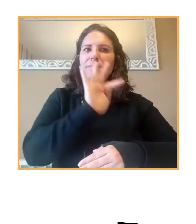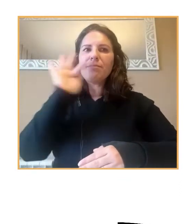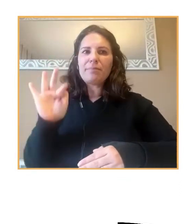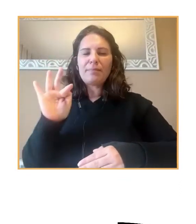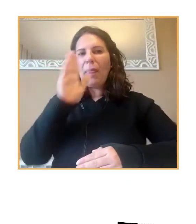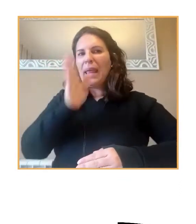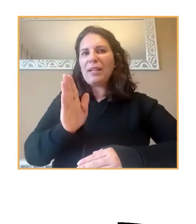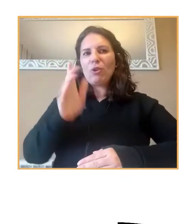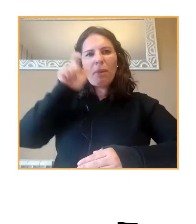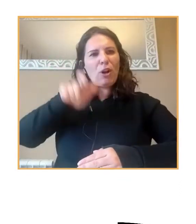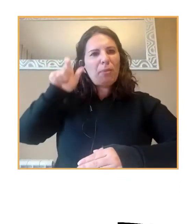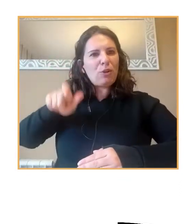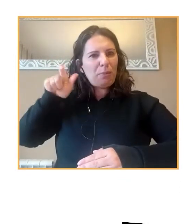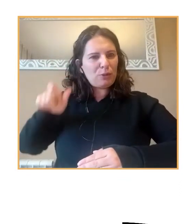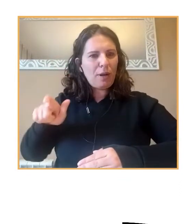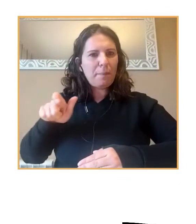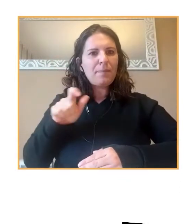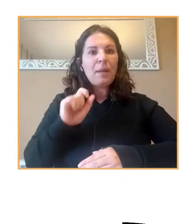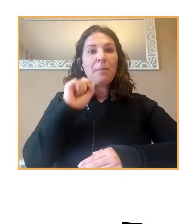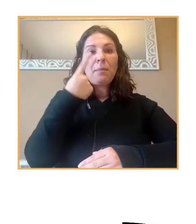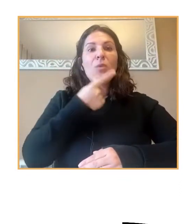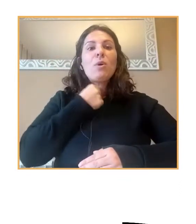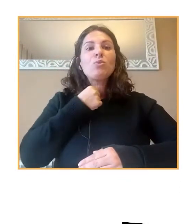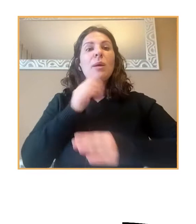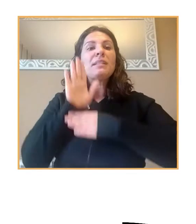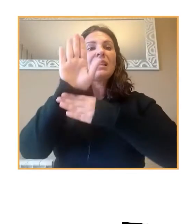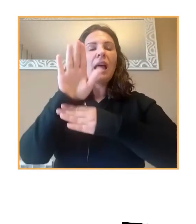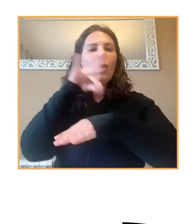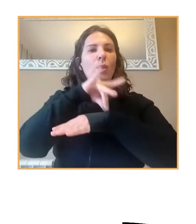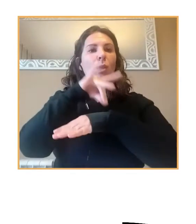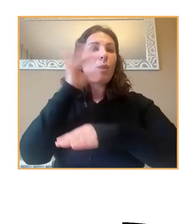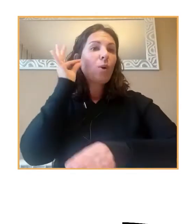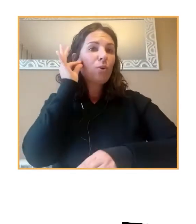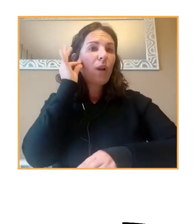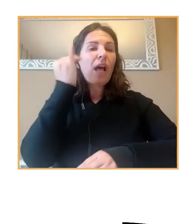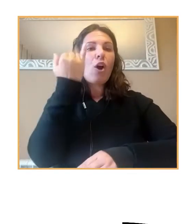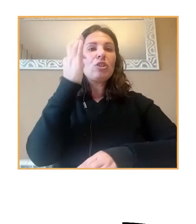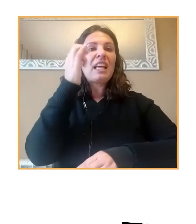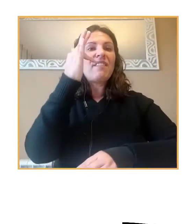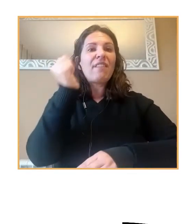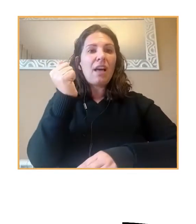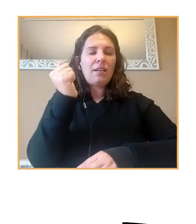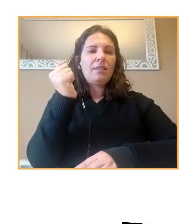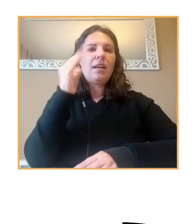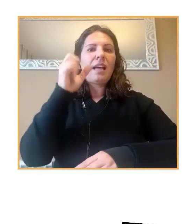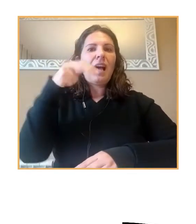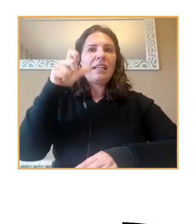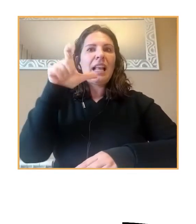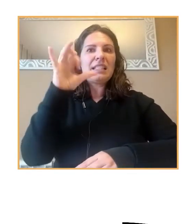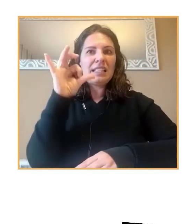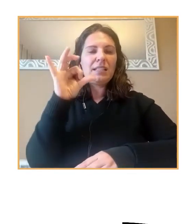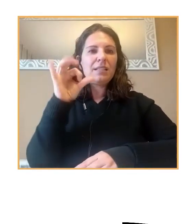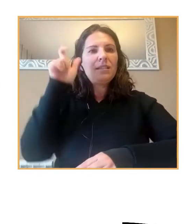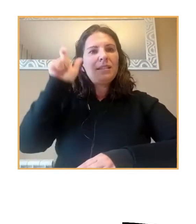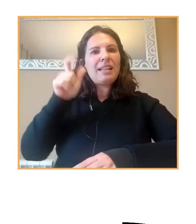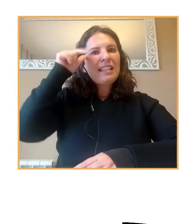directamente. En primer lugar, me gustaría presentar a la doctora Josefa Canals, o Fina Canals. Ella es catedrática del área